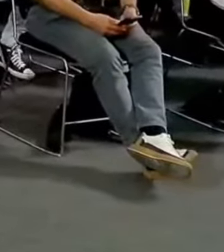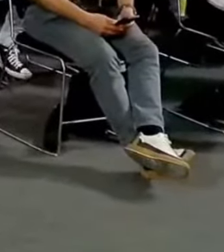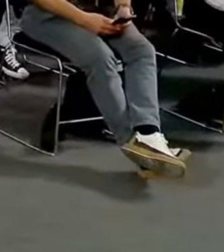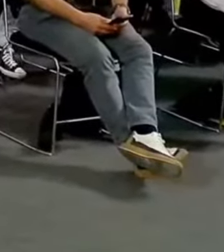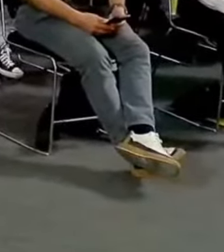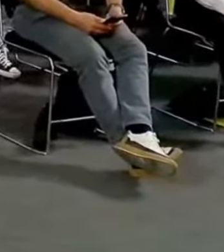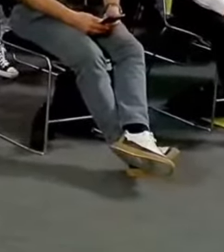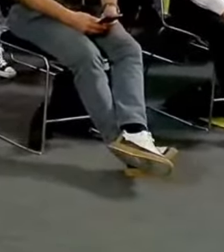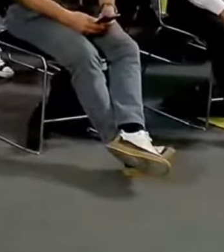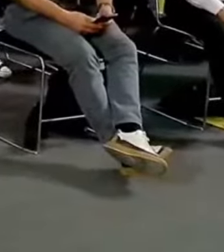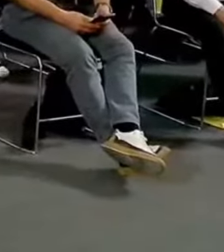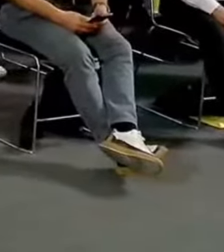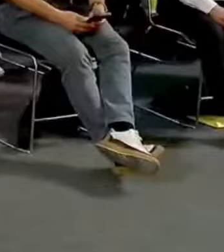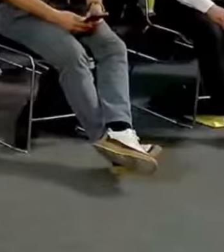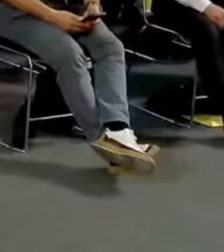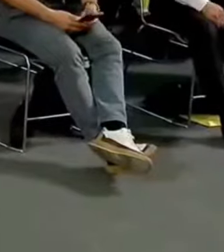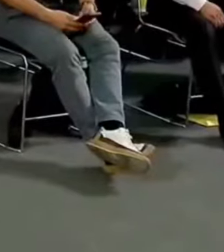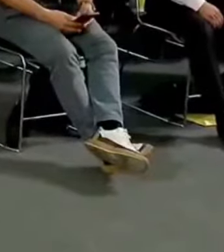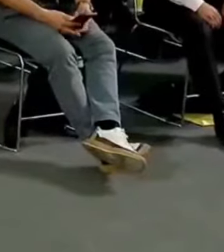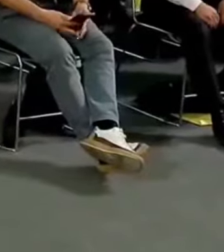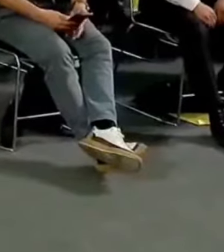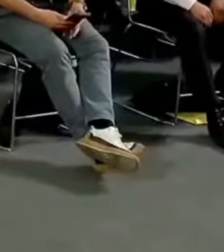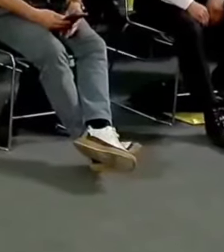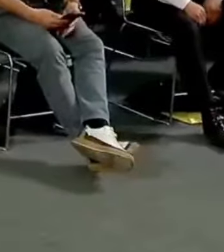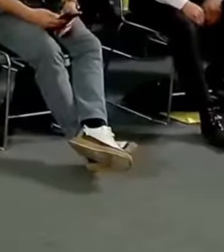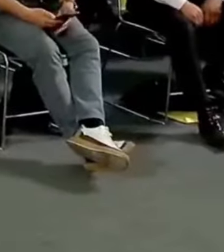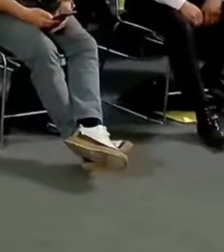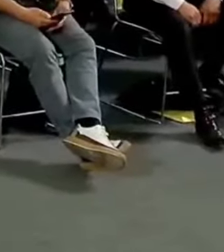que voy